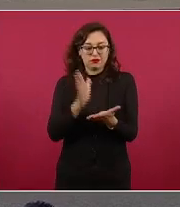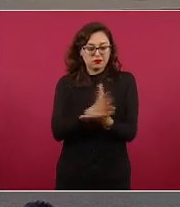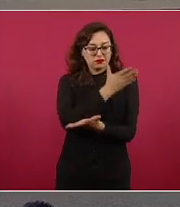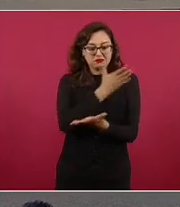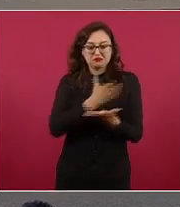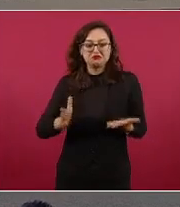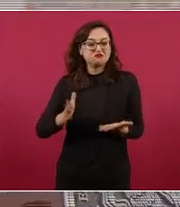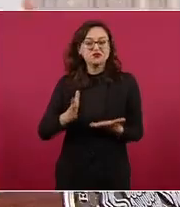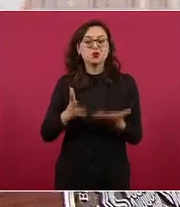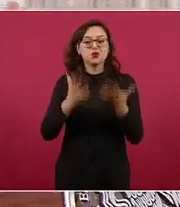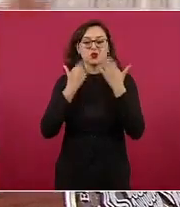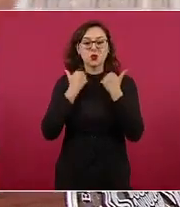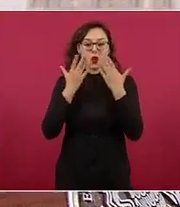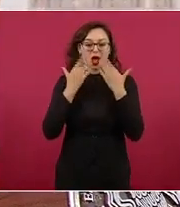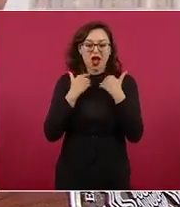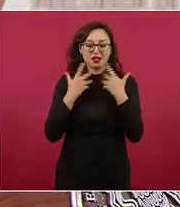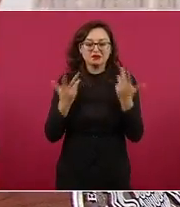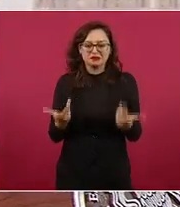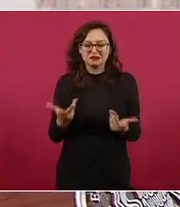entonces por eso